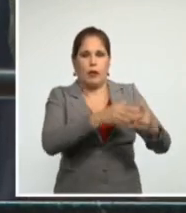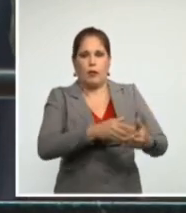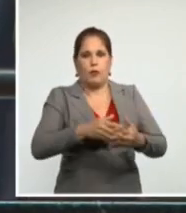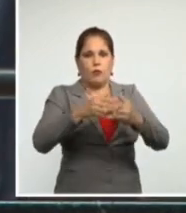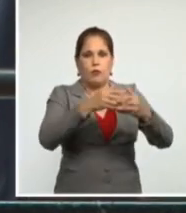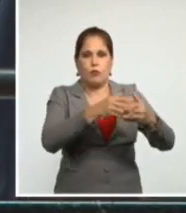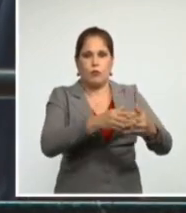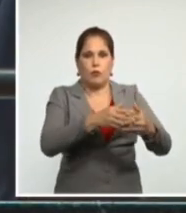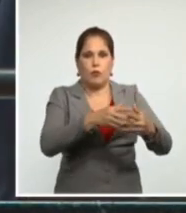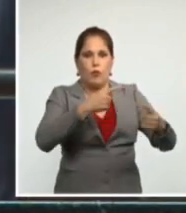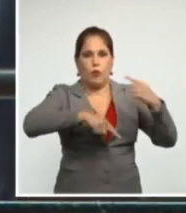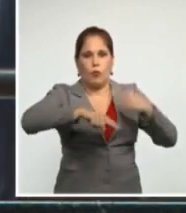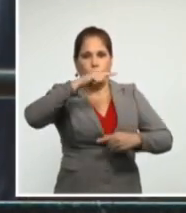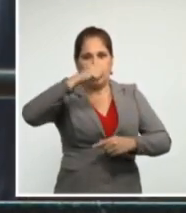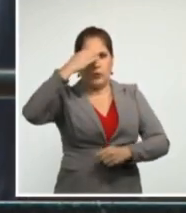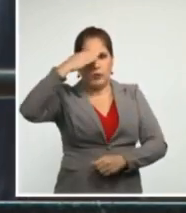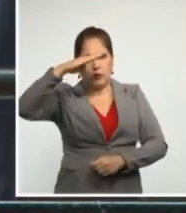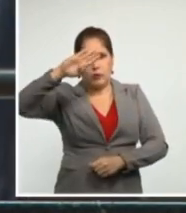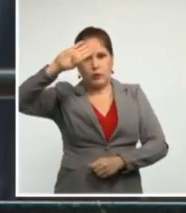contra Cuba